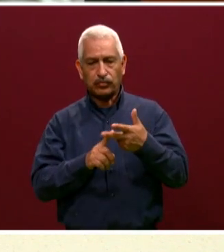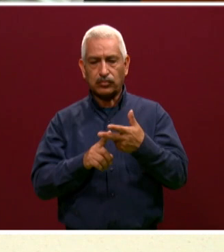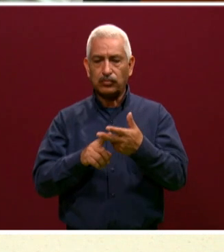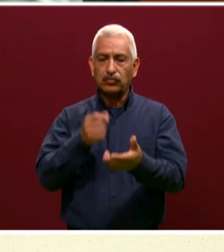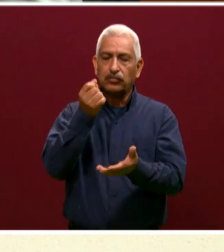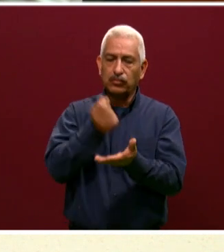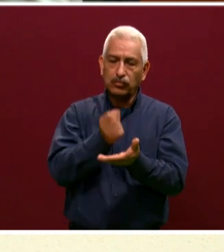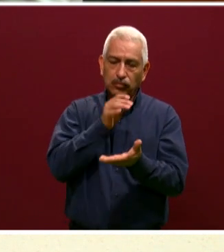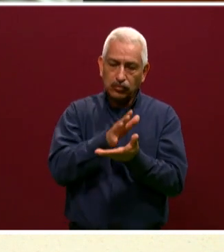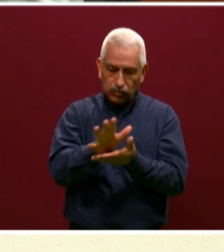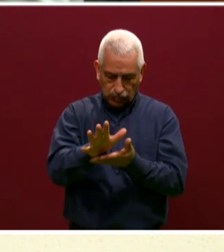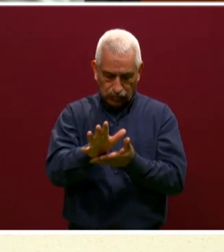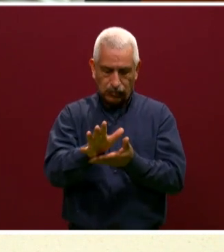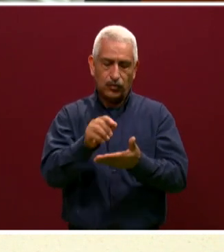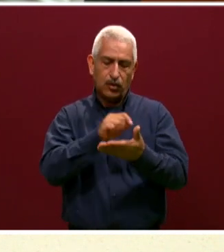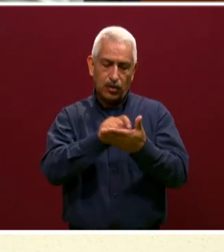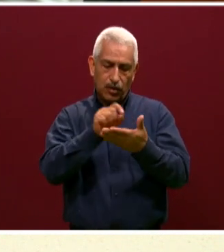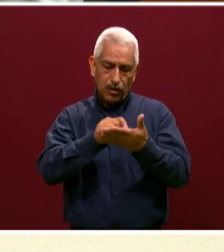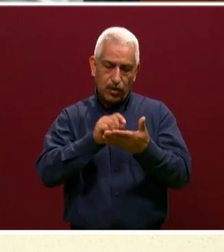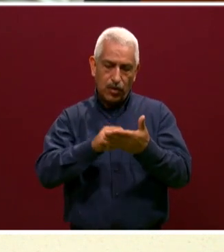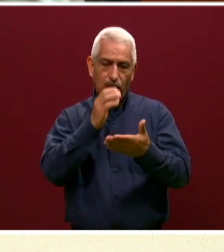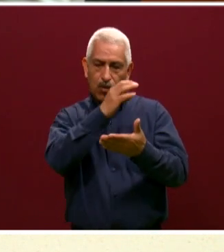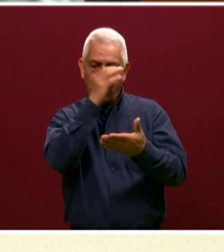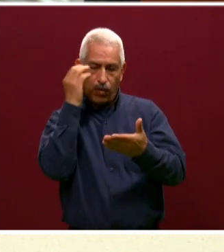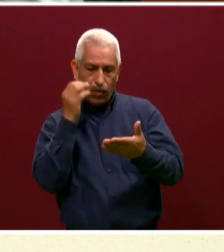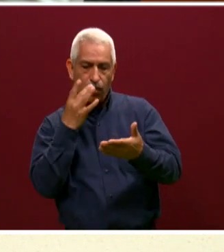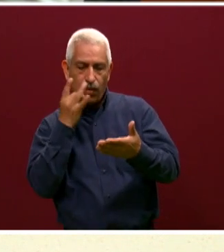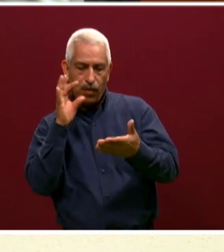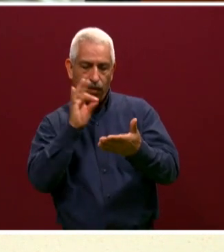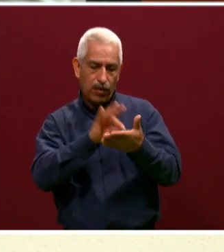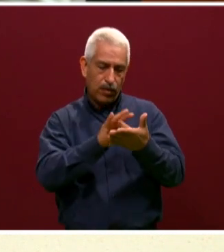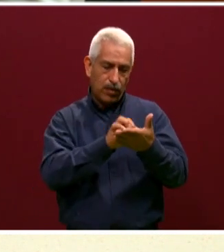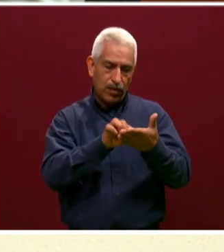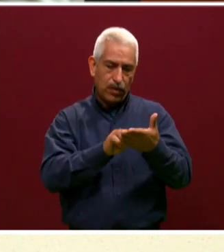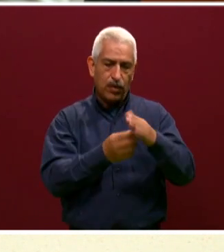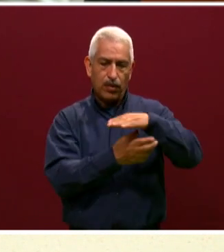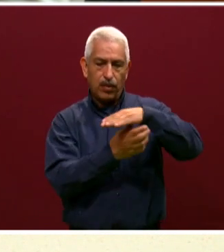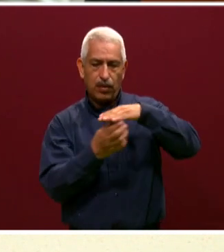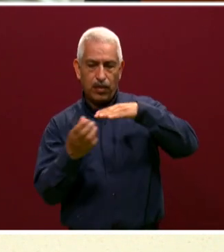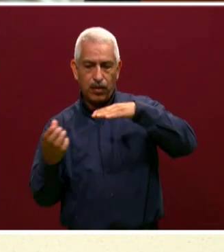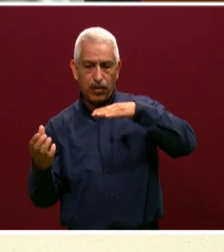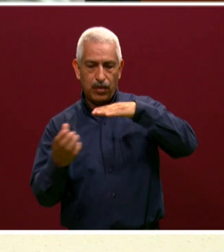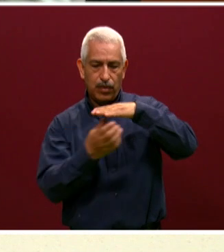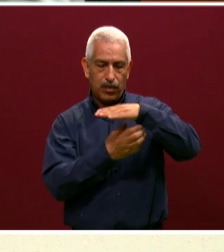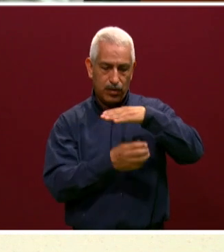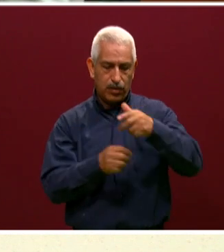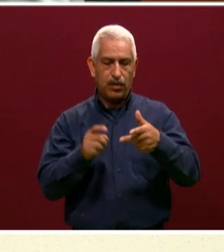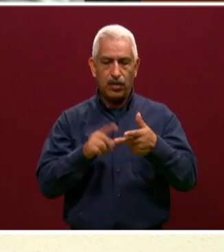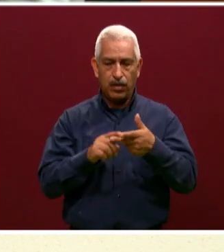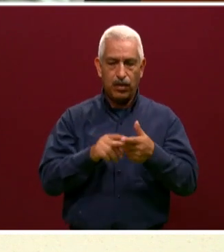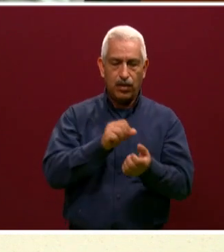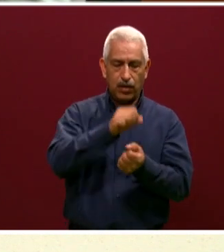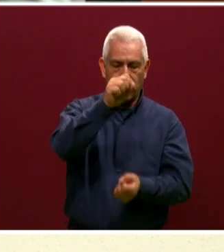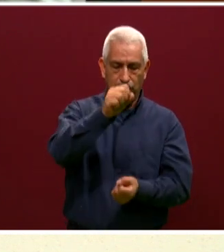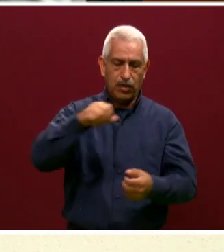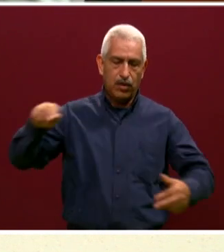vamos a poner nuestra foto, vamos a llenar los datos y lo vamos a escanear. Nuestra acta de nacimiento no importa que no sea actualizada. Tiene que dirigir